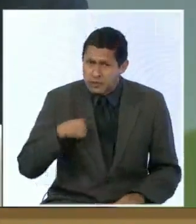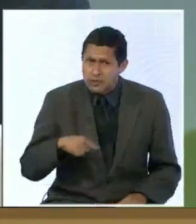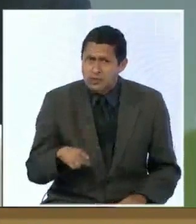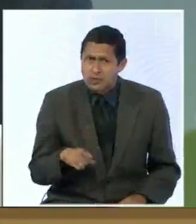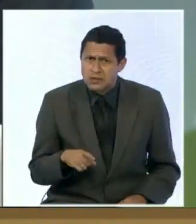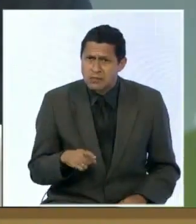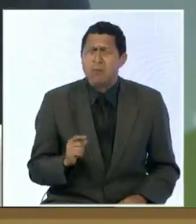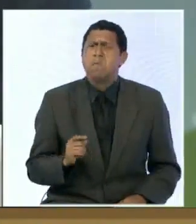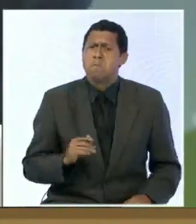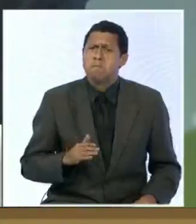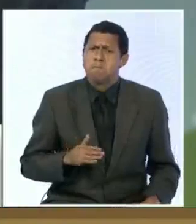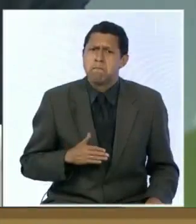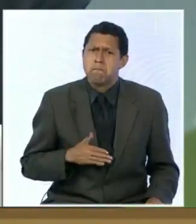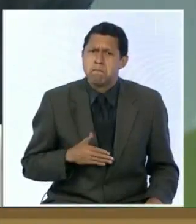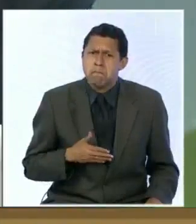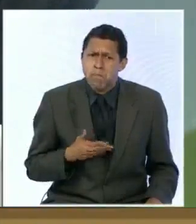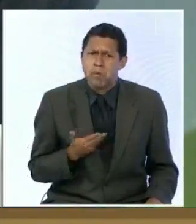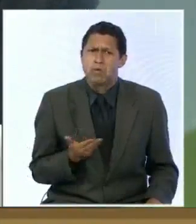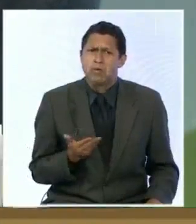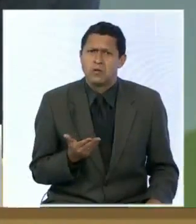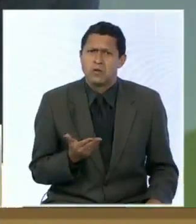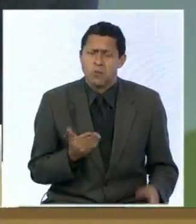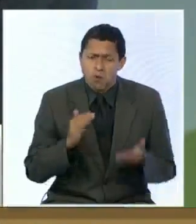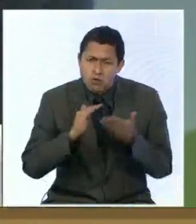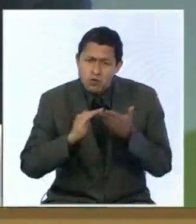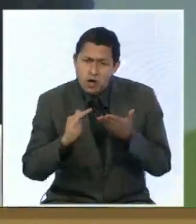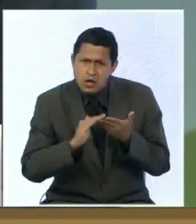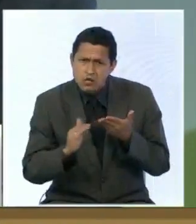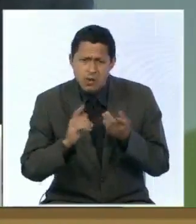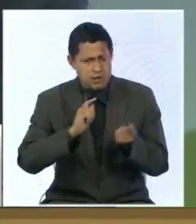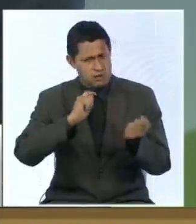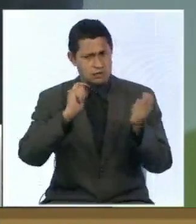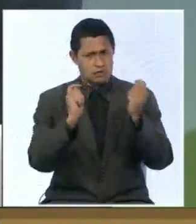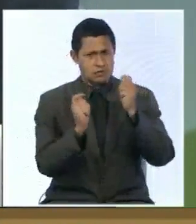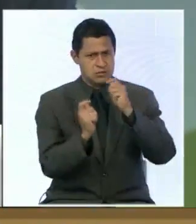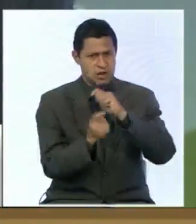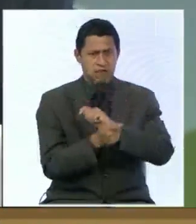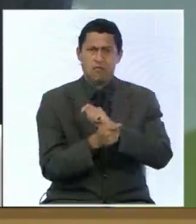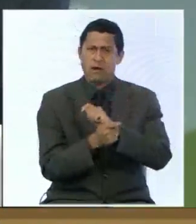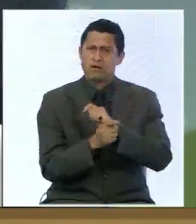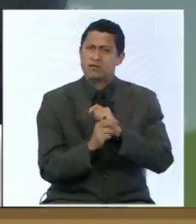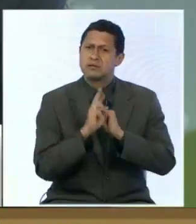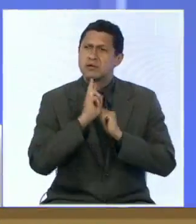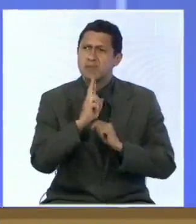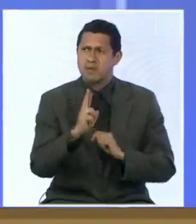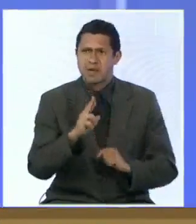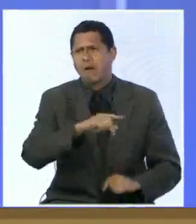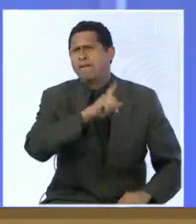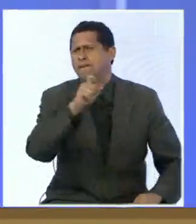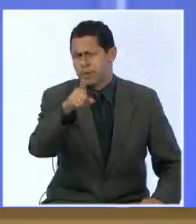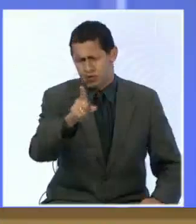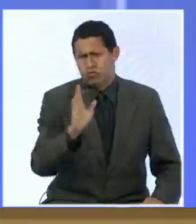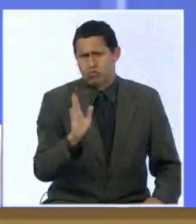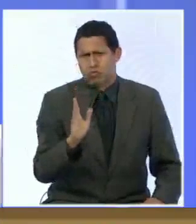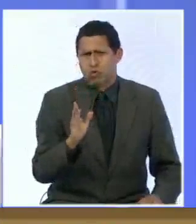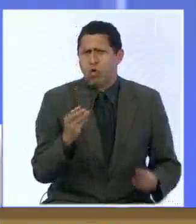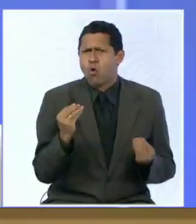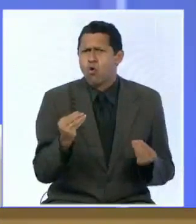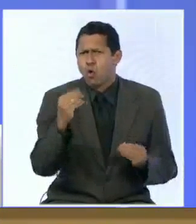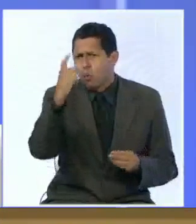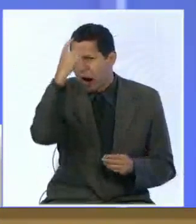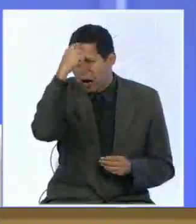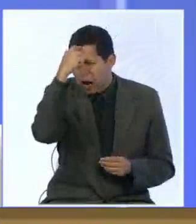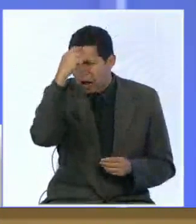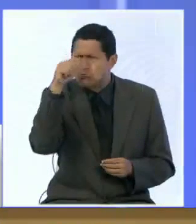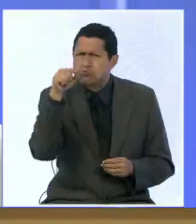podemos resolver y transformar resultados yo pregunto lo siguiente ¿cómo es una glándula